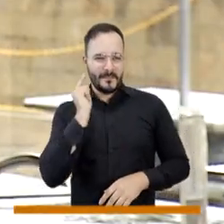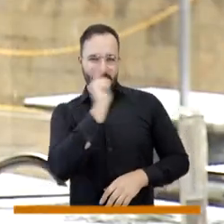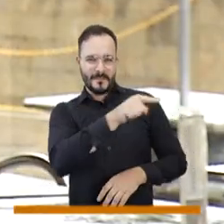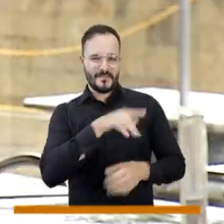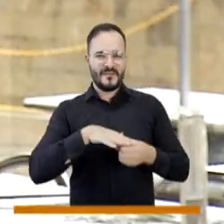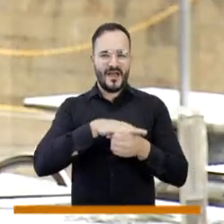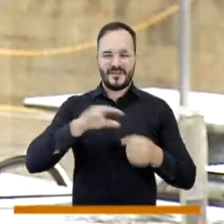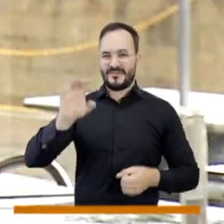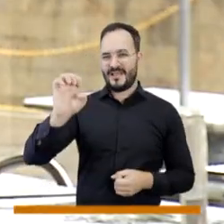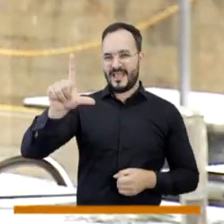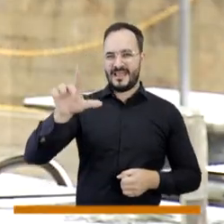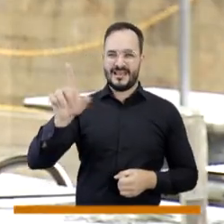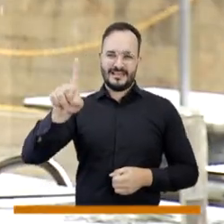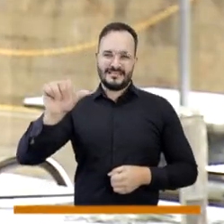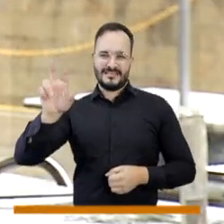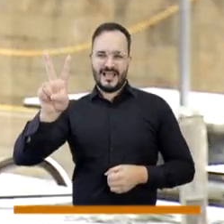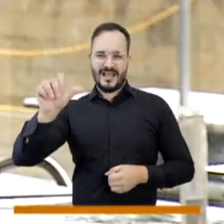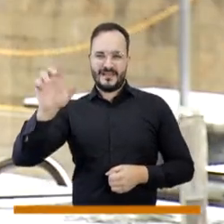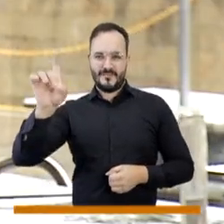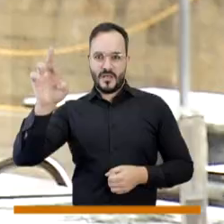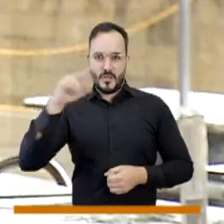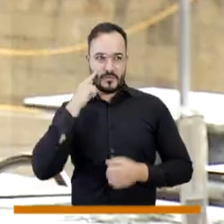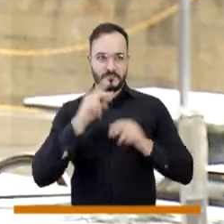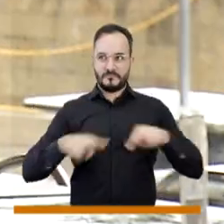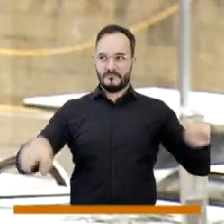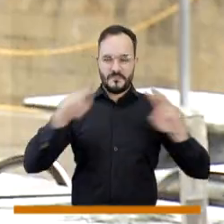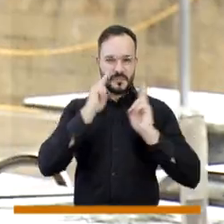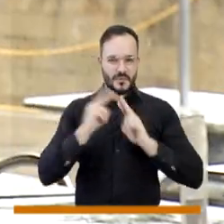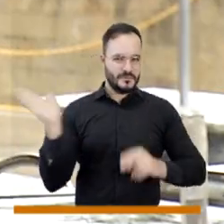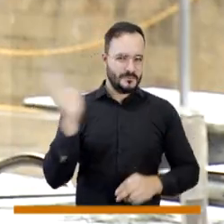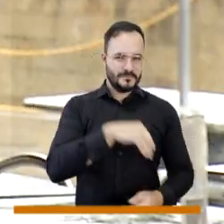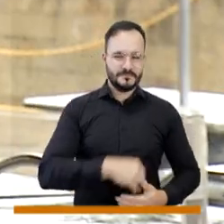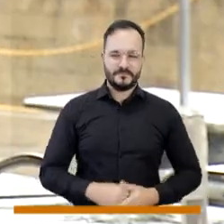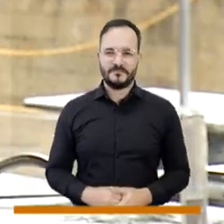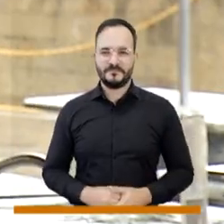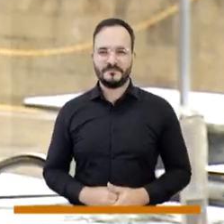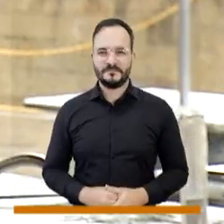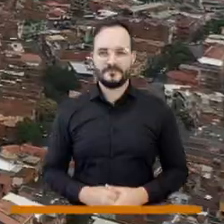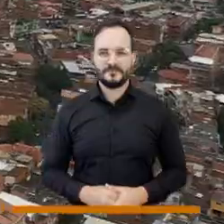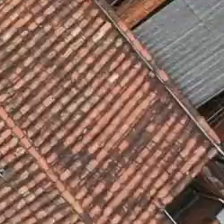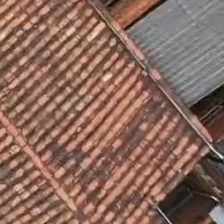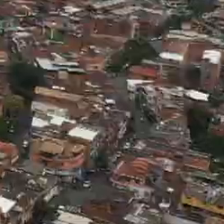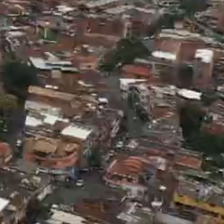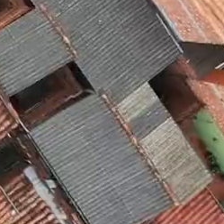ver esta experiencia del barrio El Salvador que tenemos aquí en De Frente para ustedes.